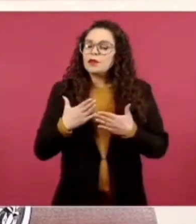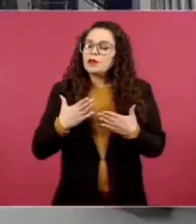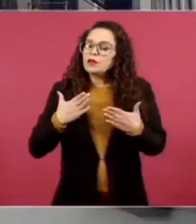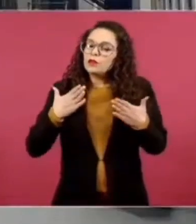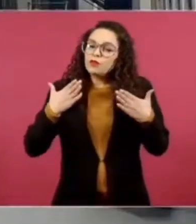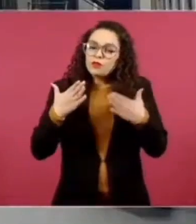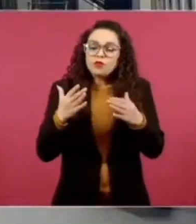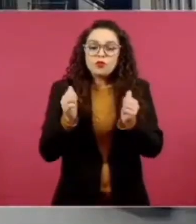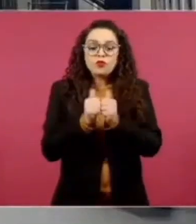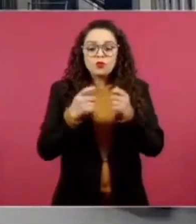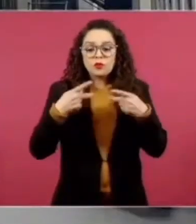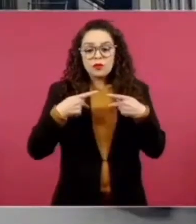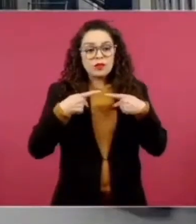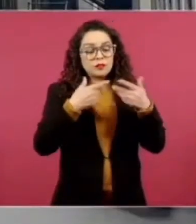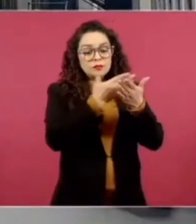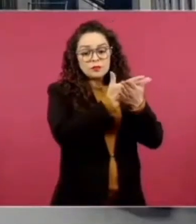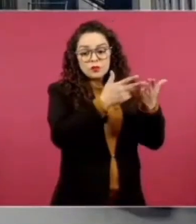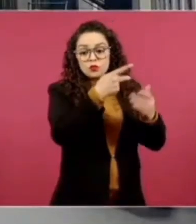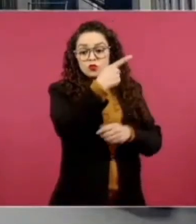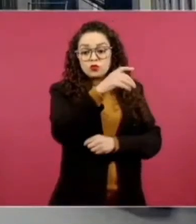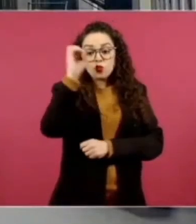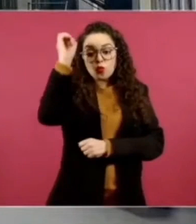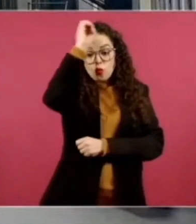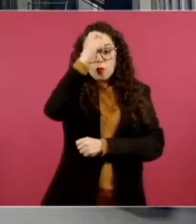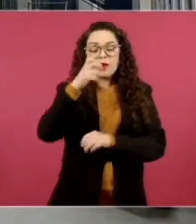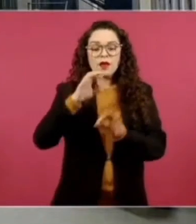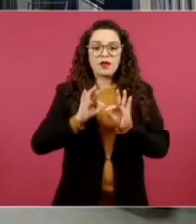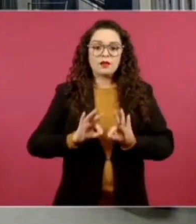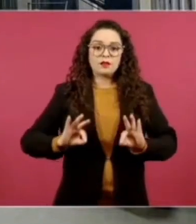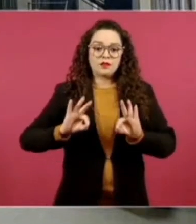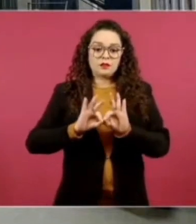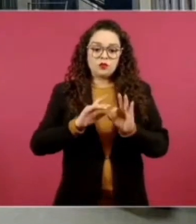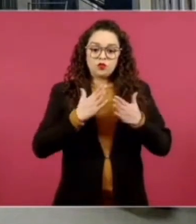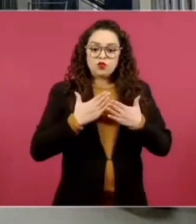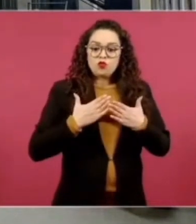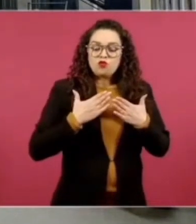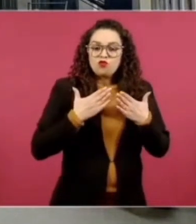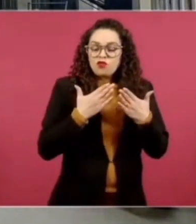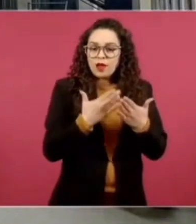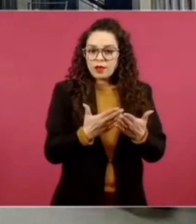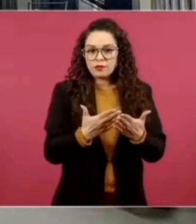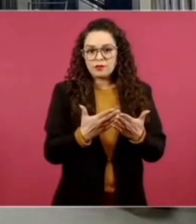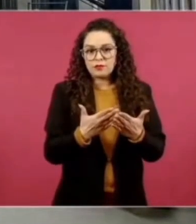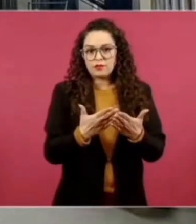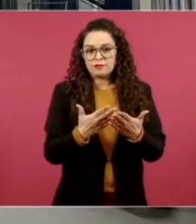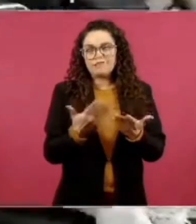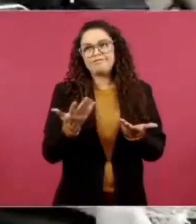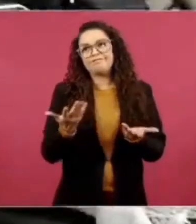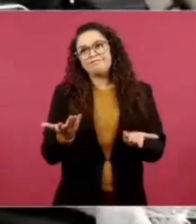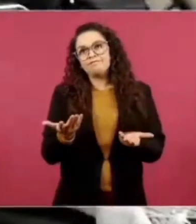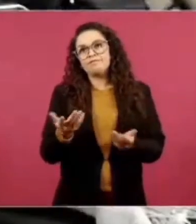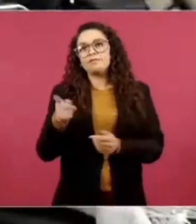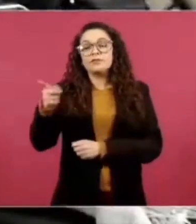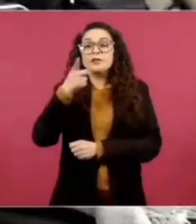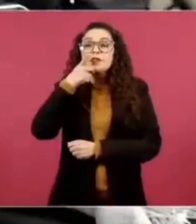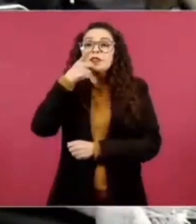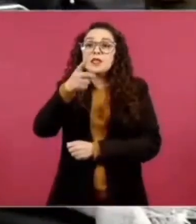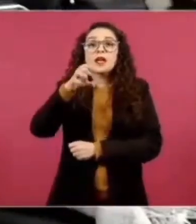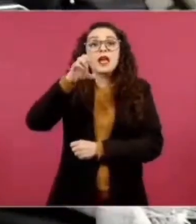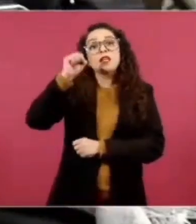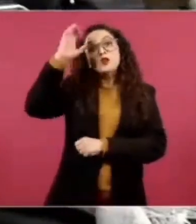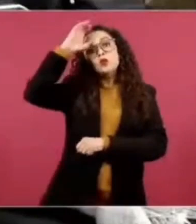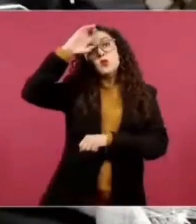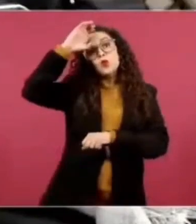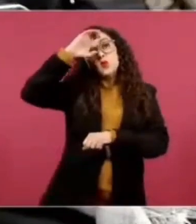confiar en la opinión de la gente. La opinión de ellos es subjetiva, es arte, es cultura, pero hay una